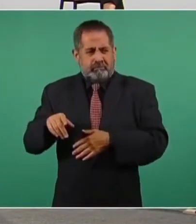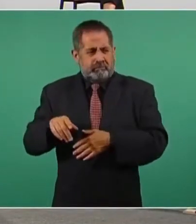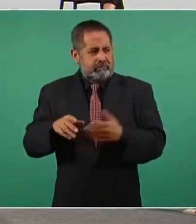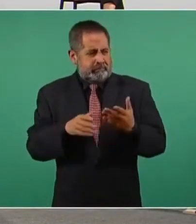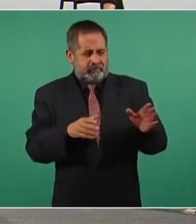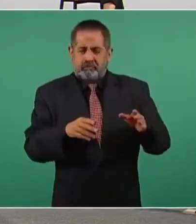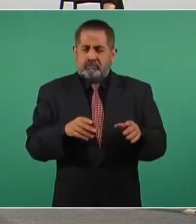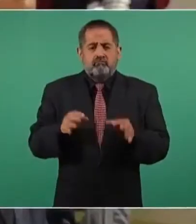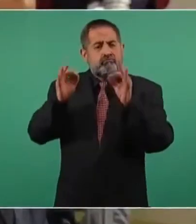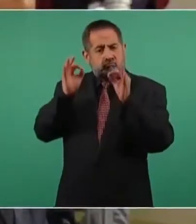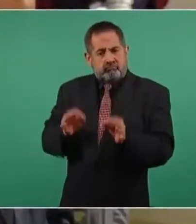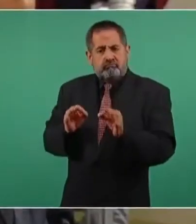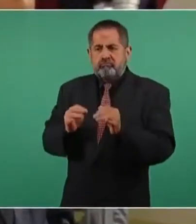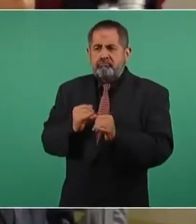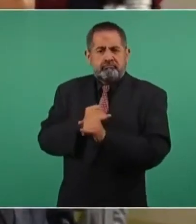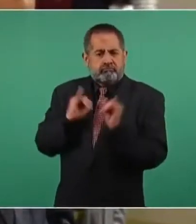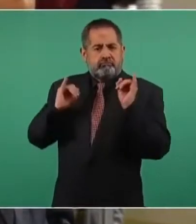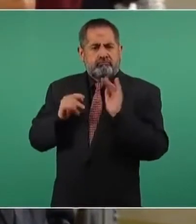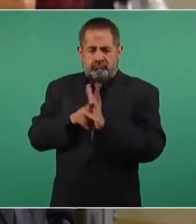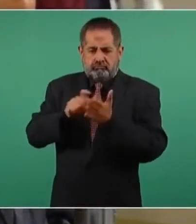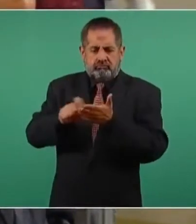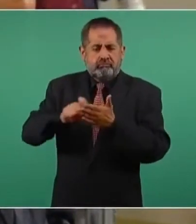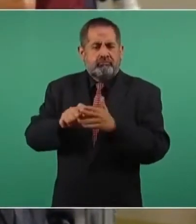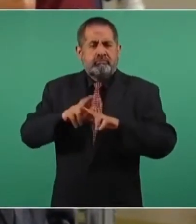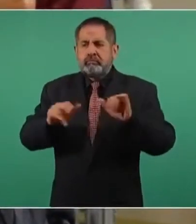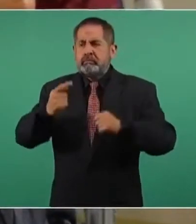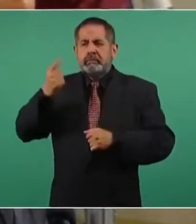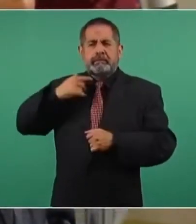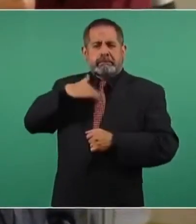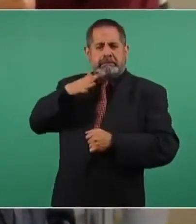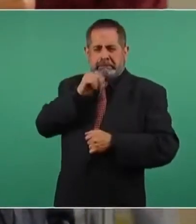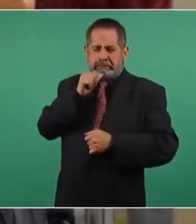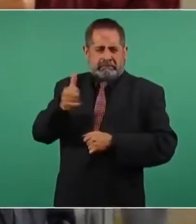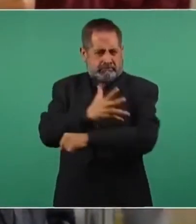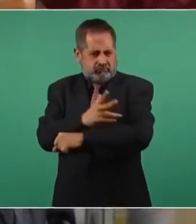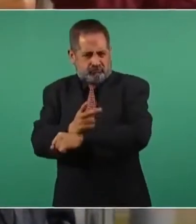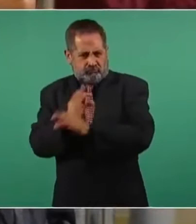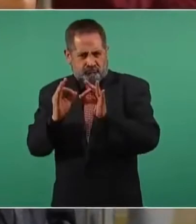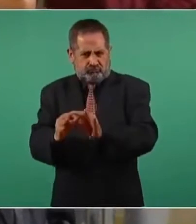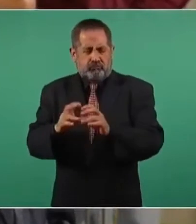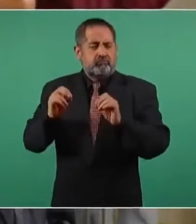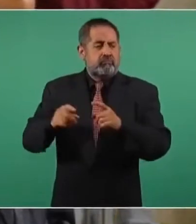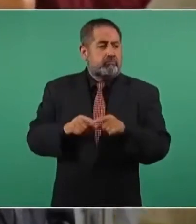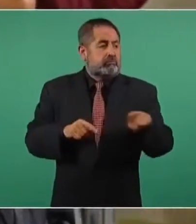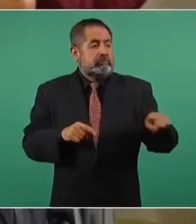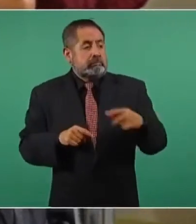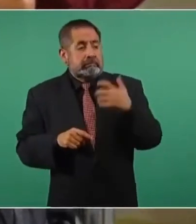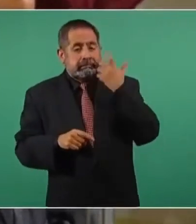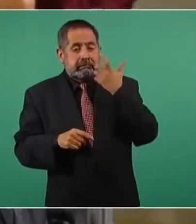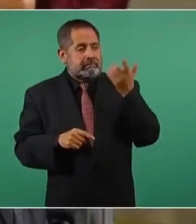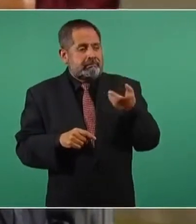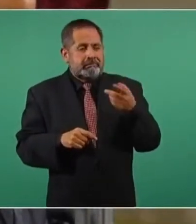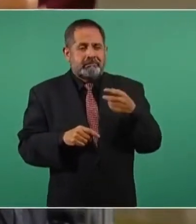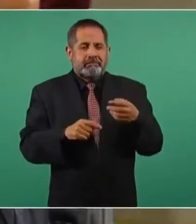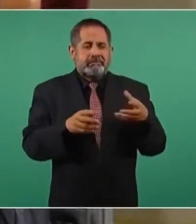periodistas independientes sin antecedentes de corrupción así como a voceros políticos y técnicos de su